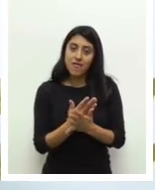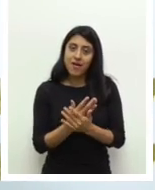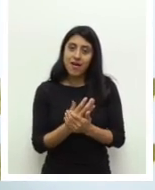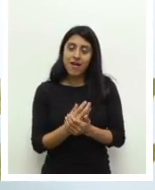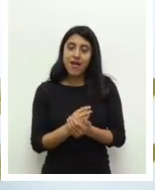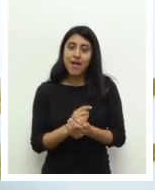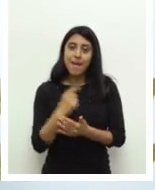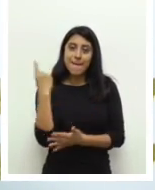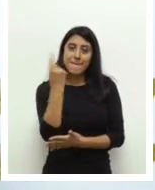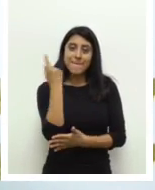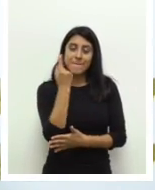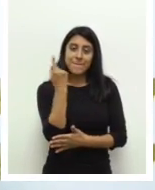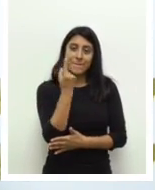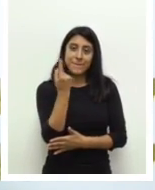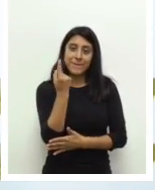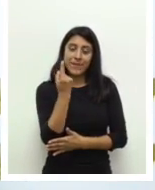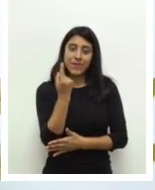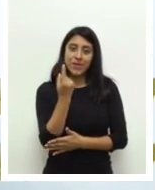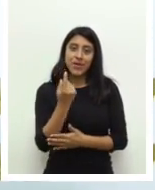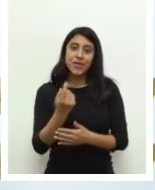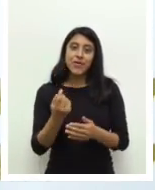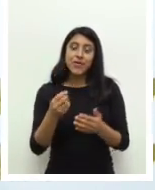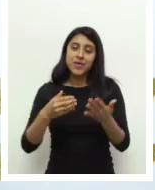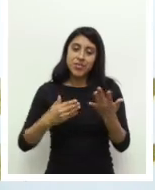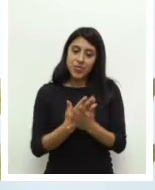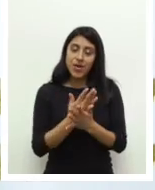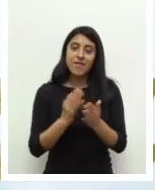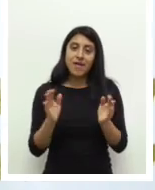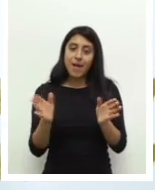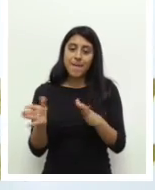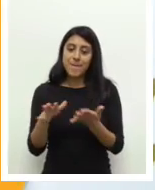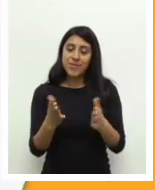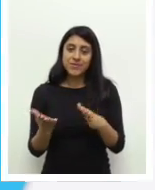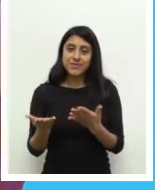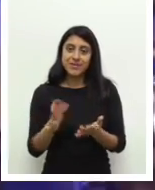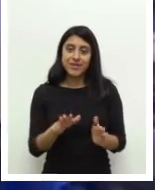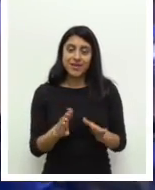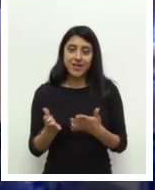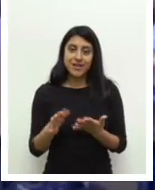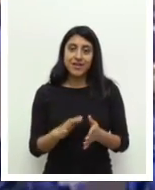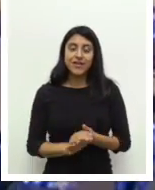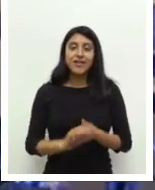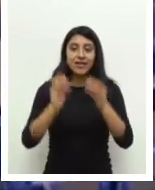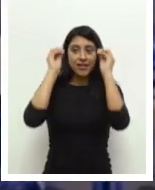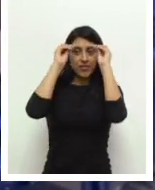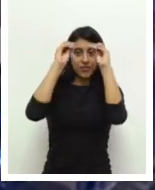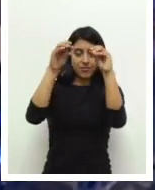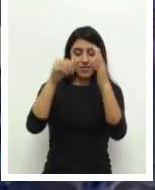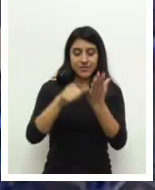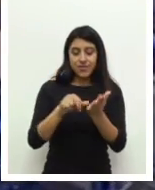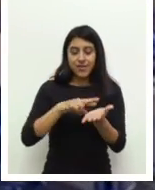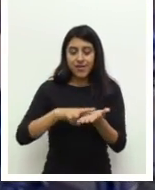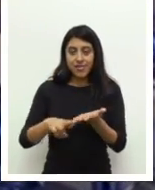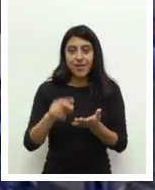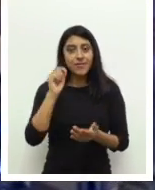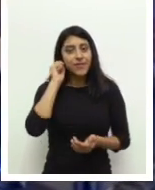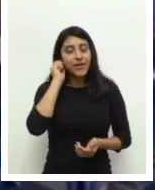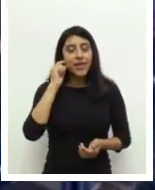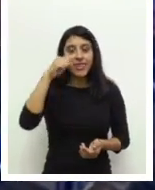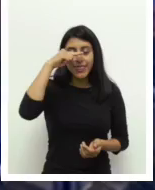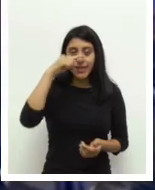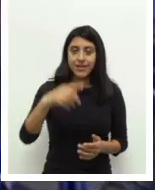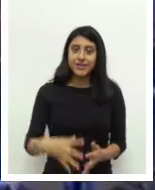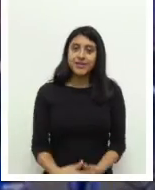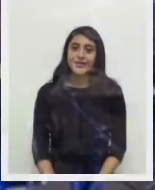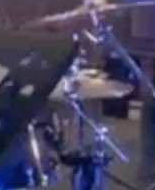hacer un licuado dentro de ti y que salga algo nuevo. Para Inforrenap GT, Fabián Galindo.